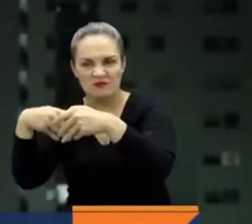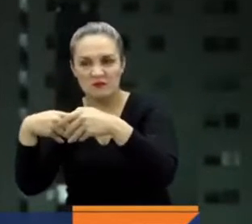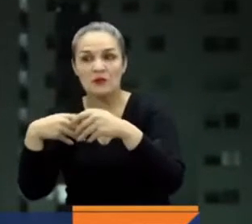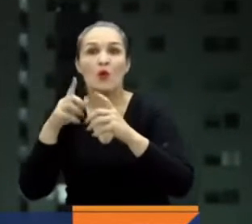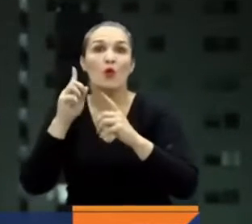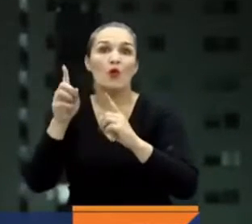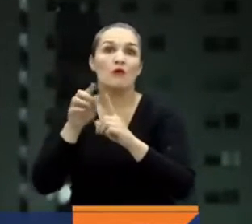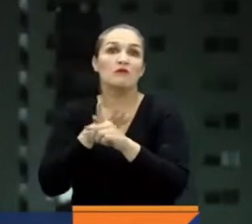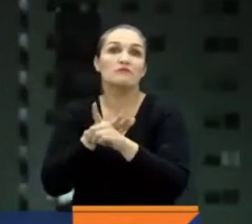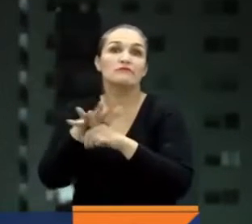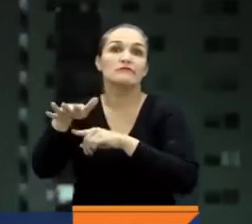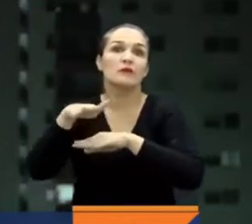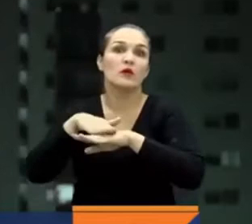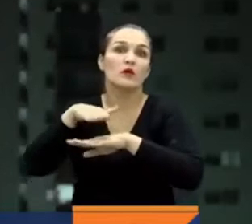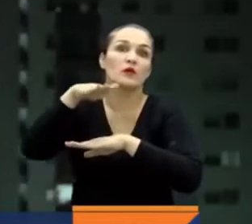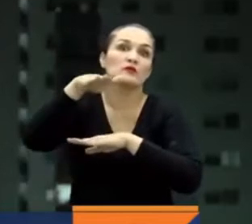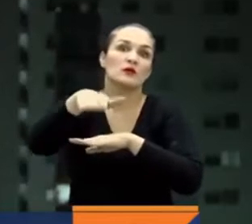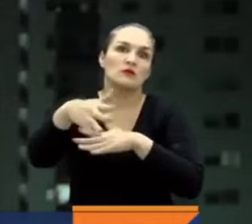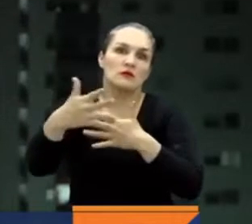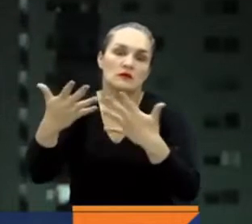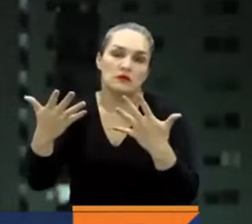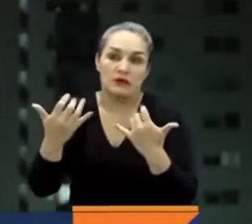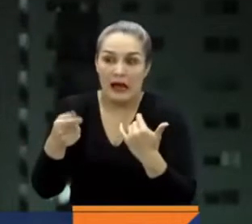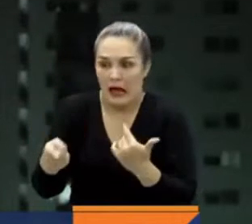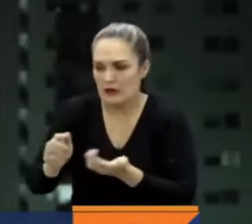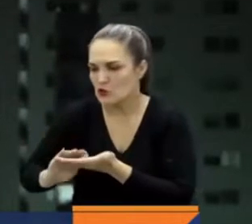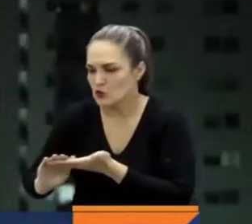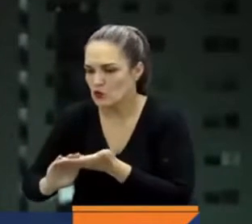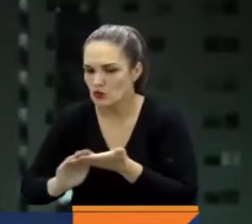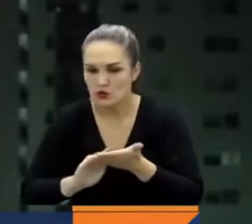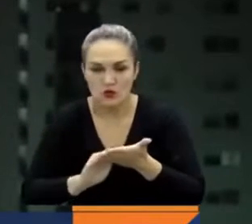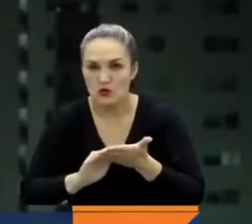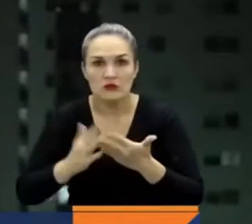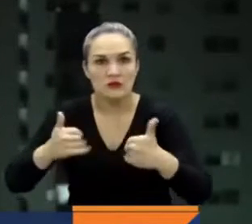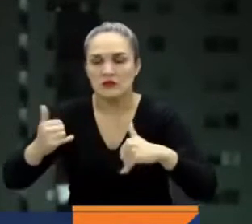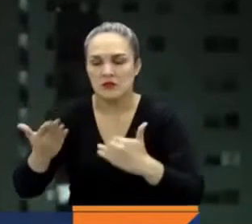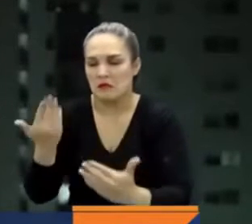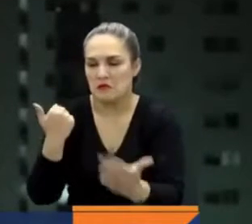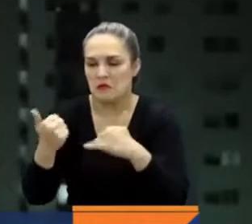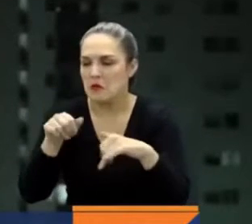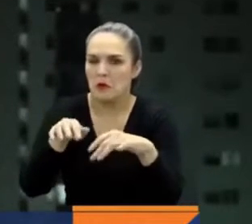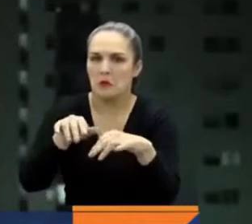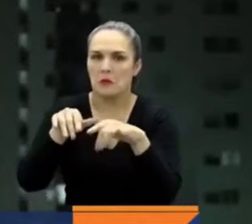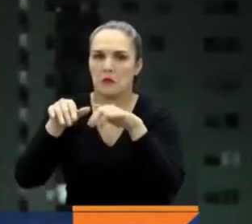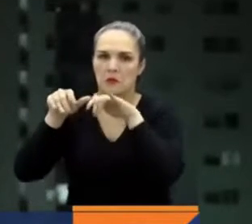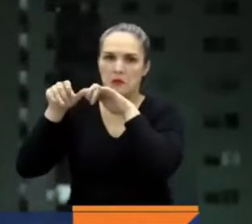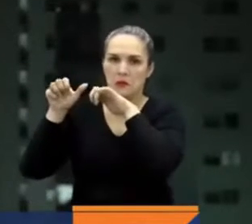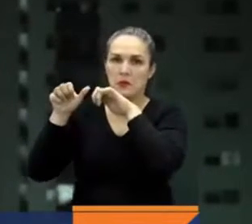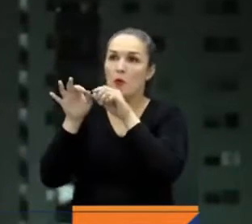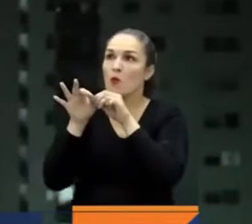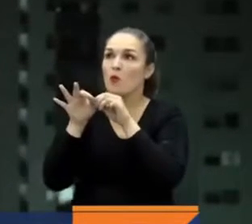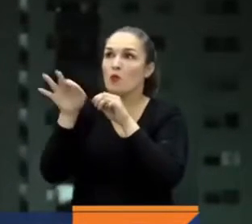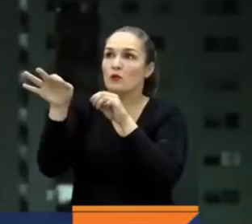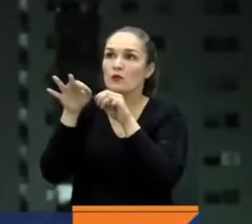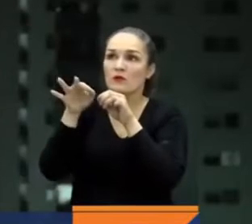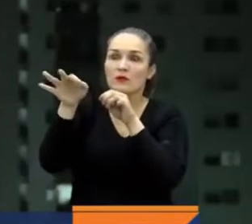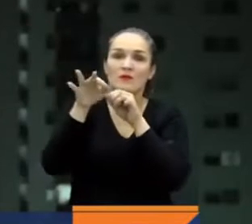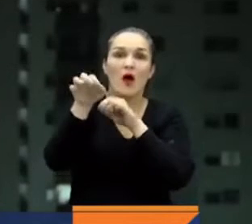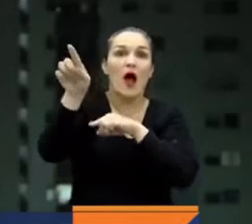conllevar a que se levantaran los bloqueos, que esto llevó, por supuesto, a que varios municipios sufrieran